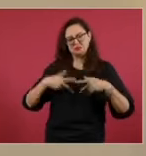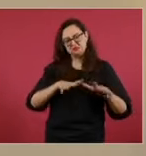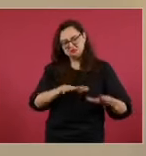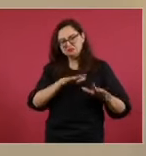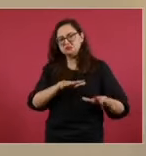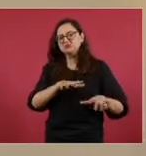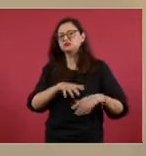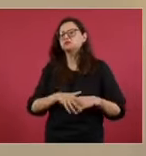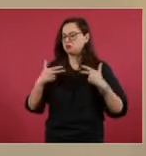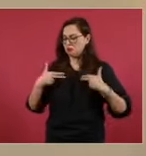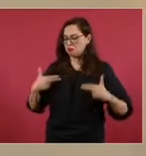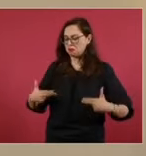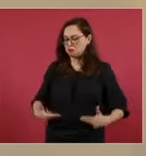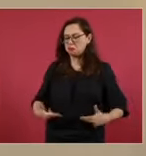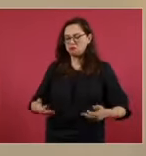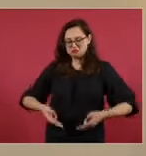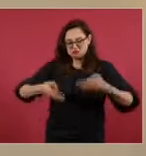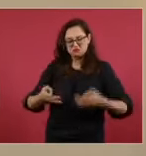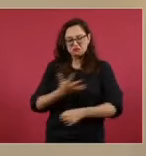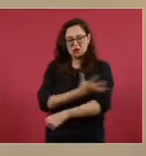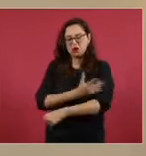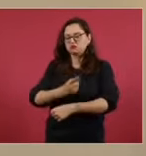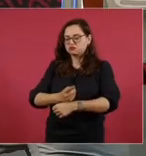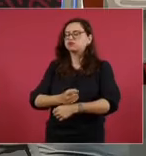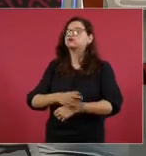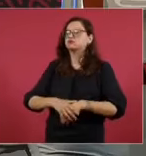y seres honorables.